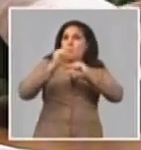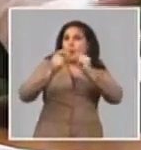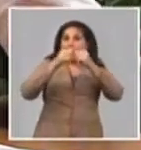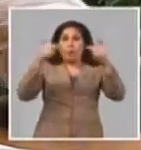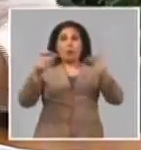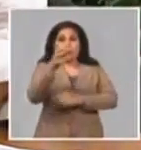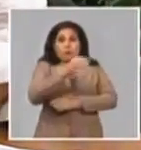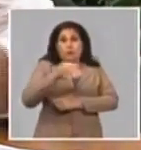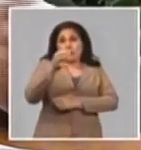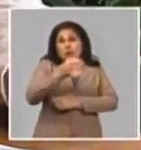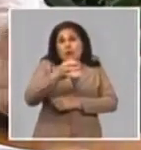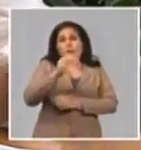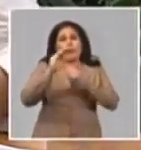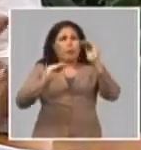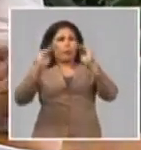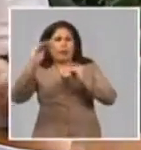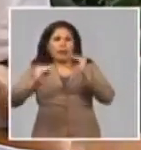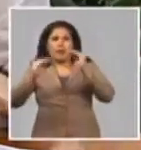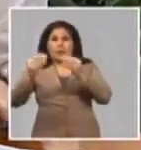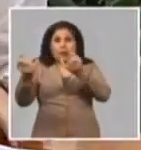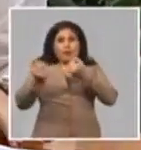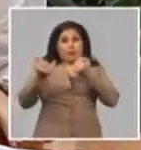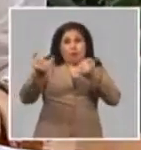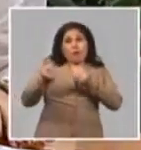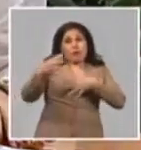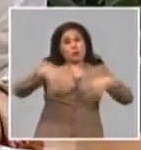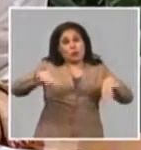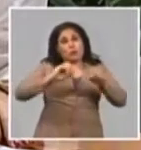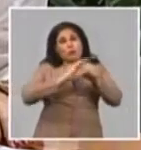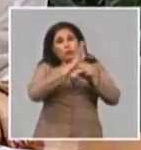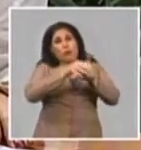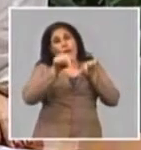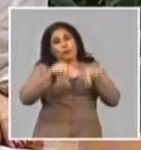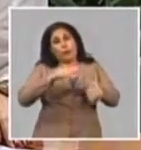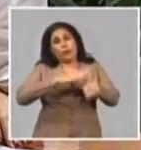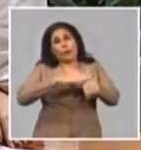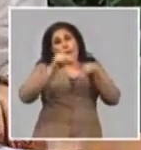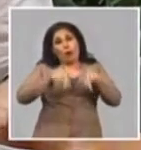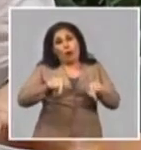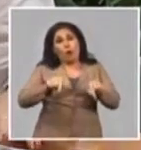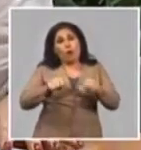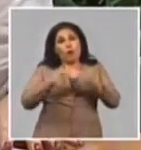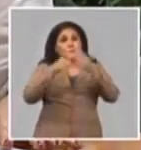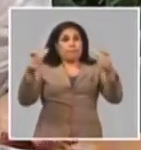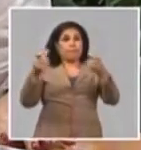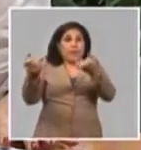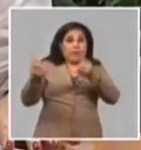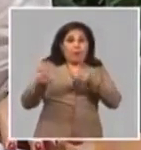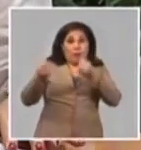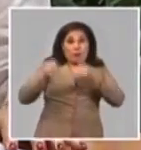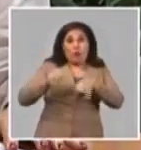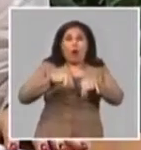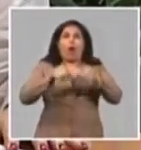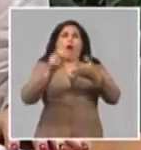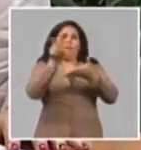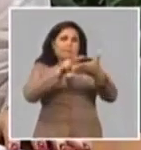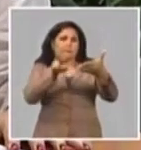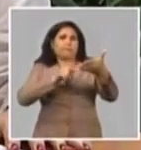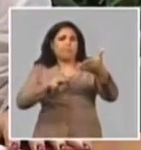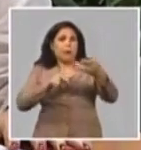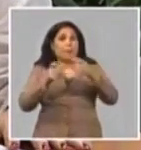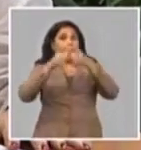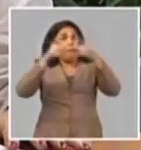algunos municipios que en otros, a partir de la situación también que tenemos ahora, pero se sigue